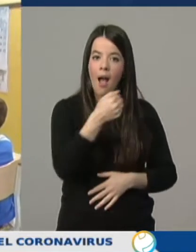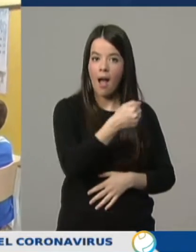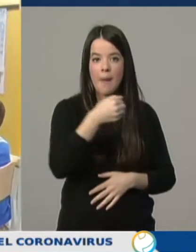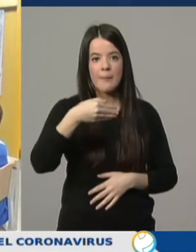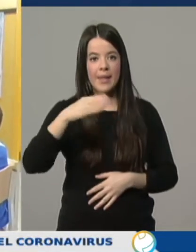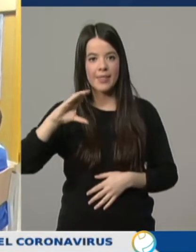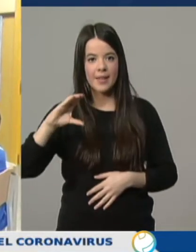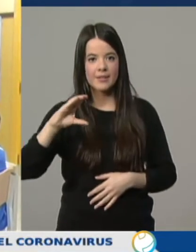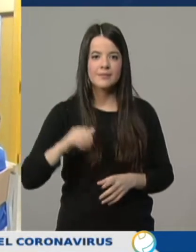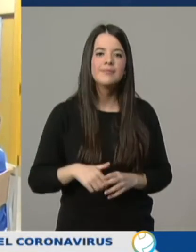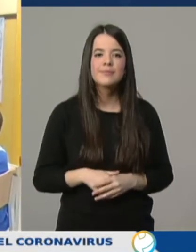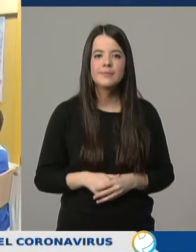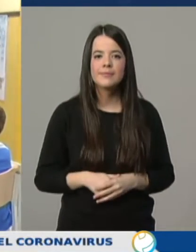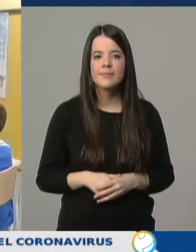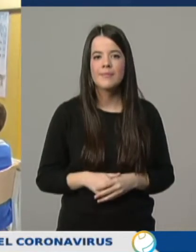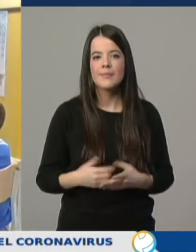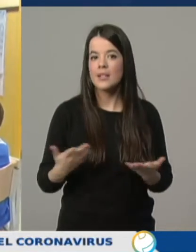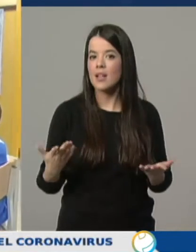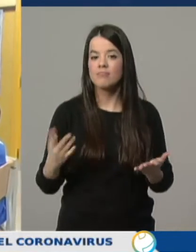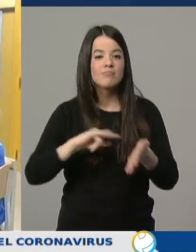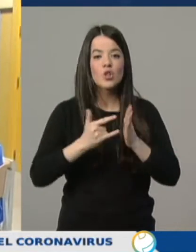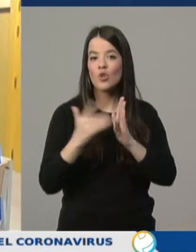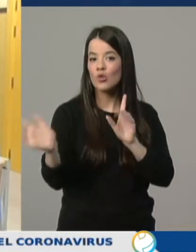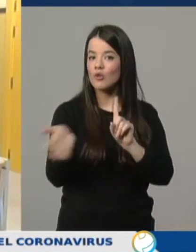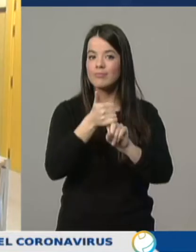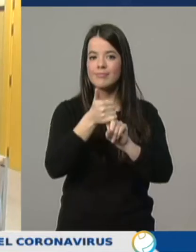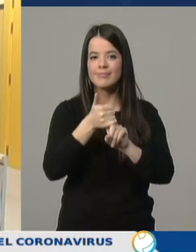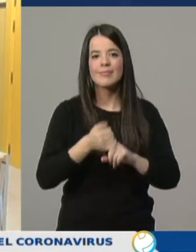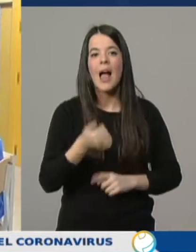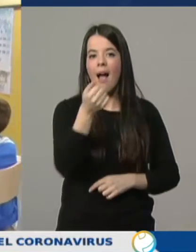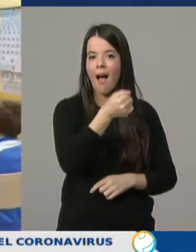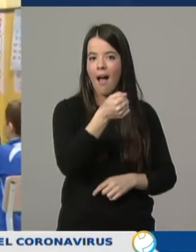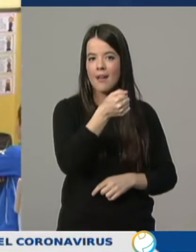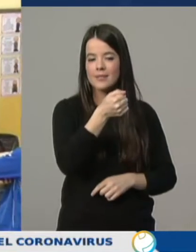y C. Con esto lo tenemos todo solucionado. A,